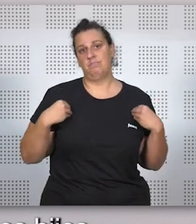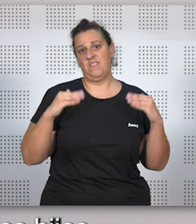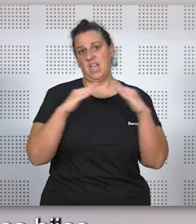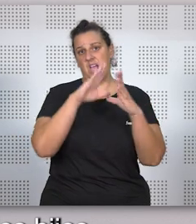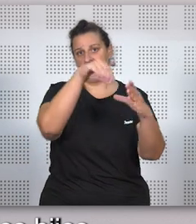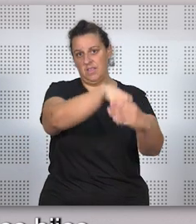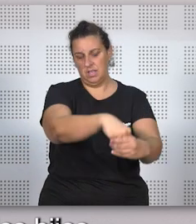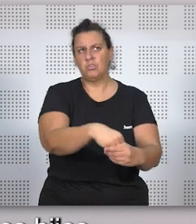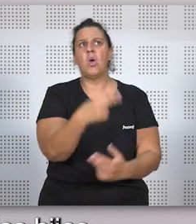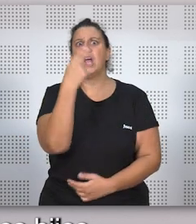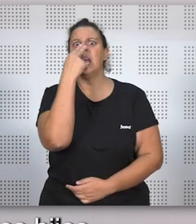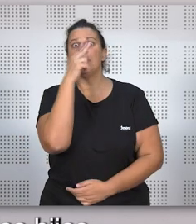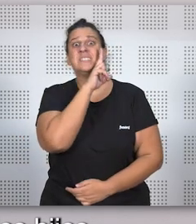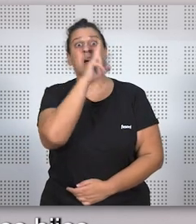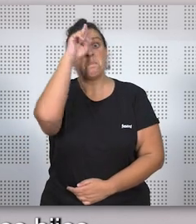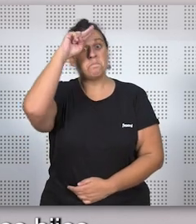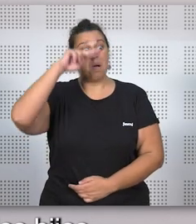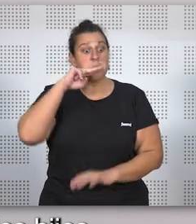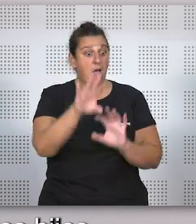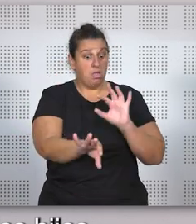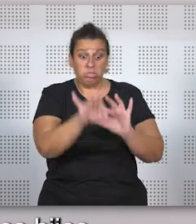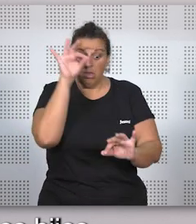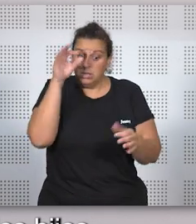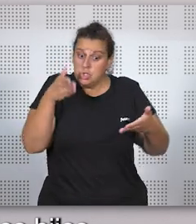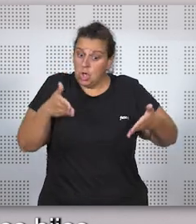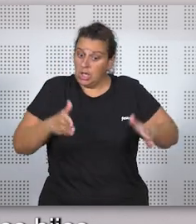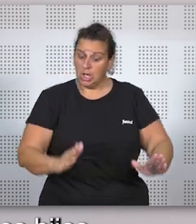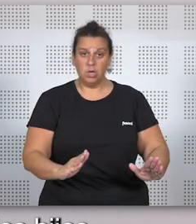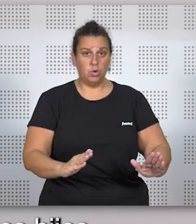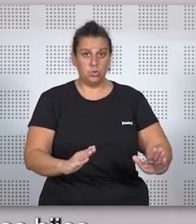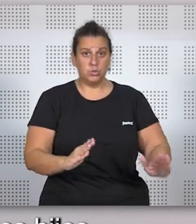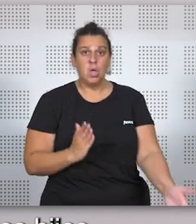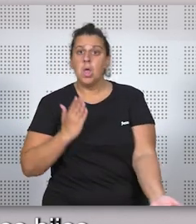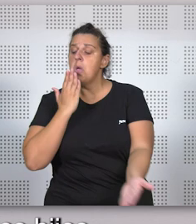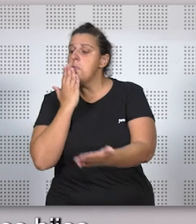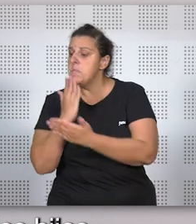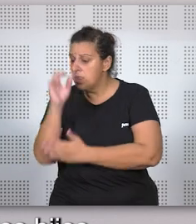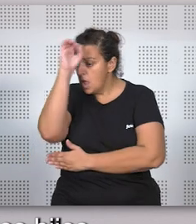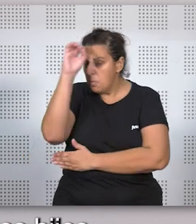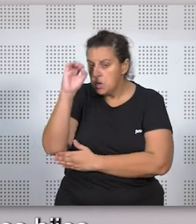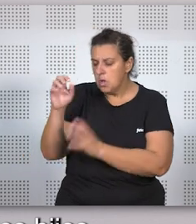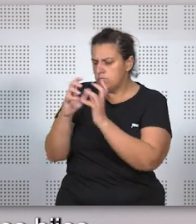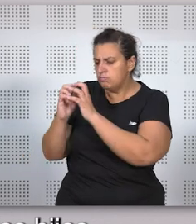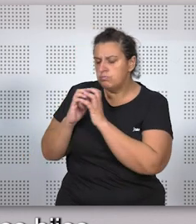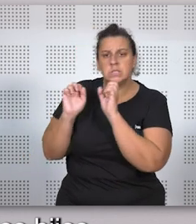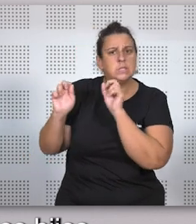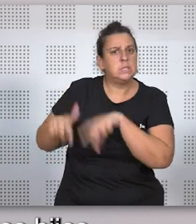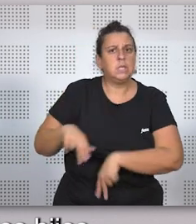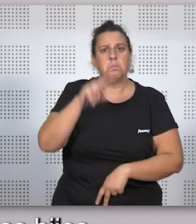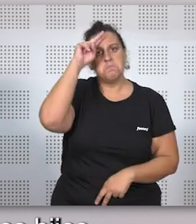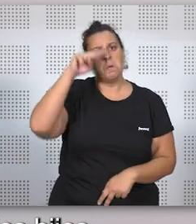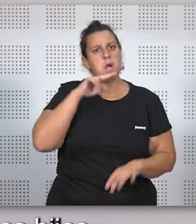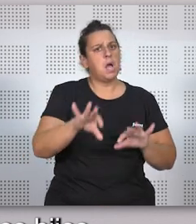¿Qué ocurría? Que el padre podía decidir cualquier cosa sobre los hijos sin tener que pedir opinión a la madre, podía